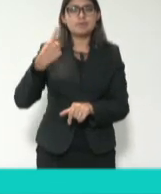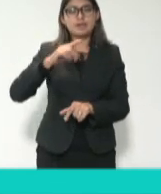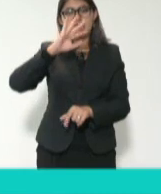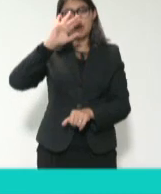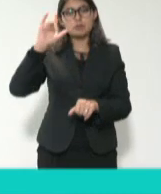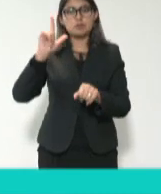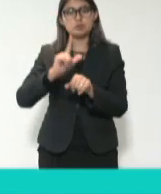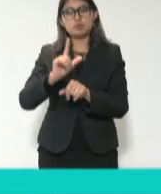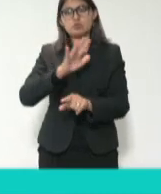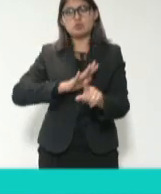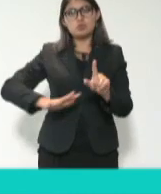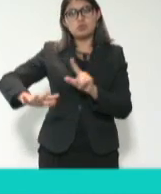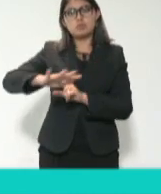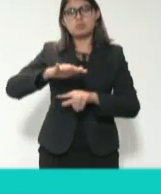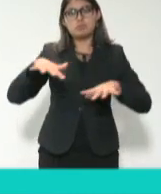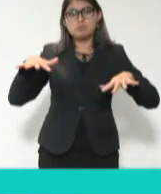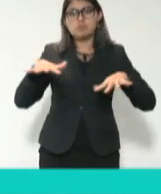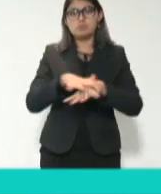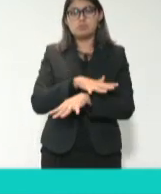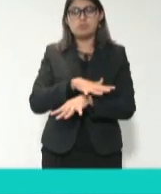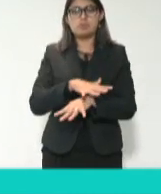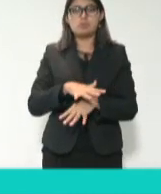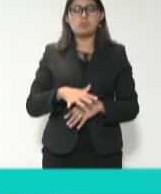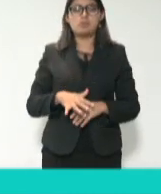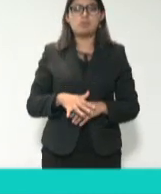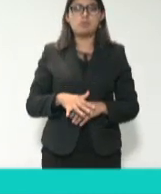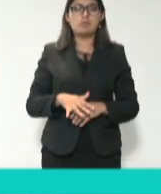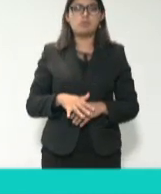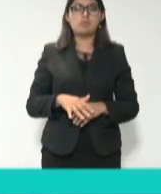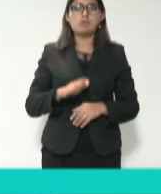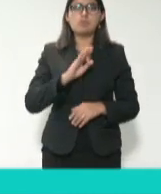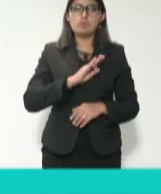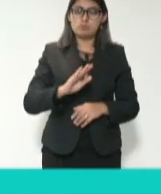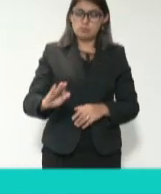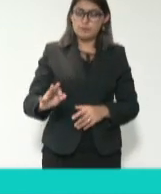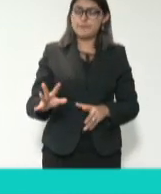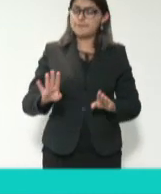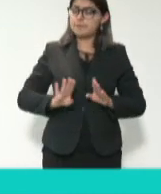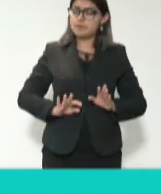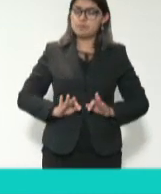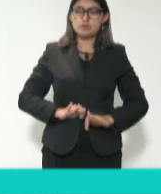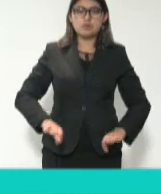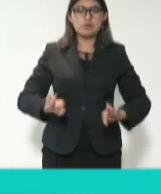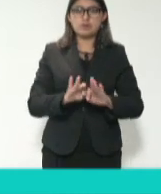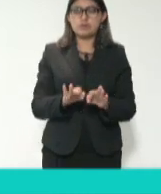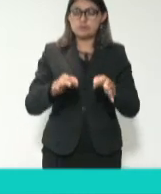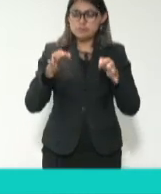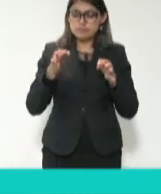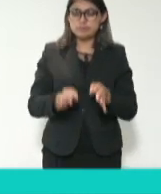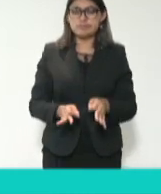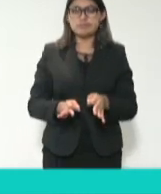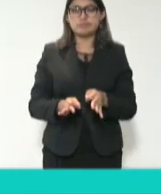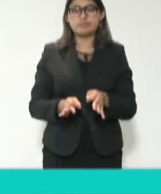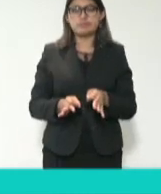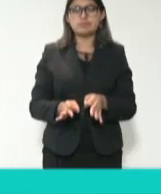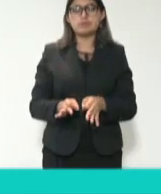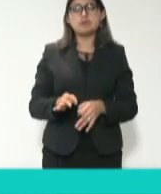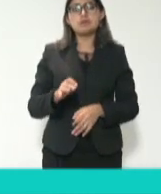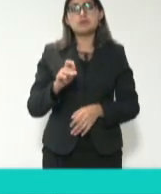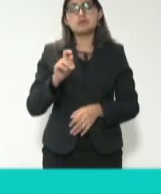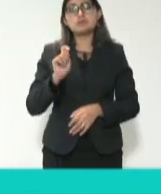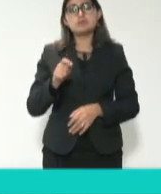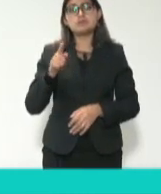y tengamos servidores públicos íntegros. Y la integridad es cumplir con estos valores de